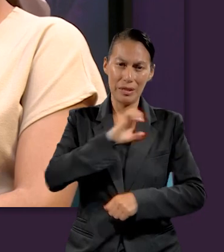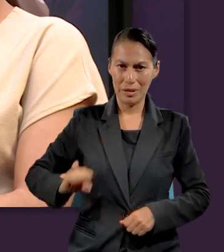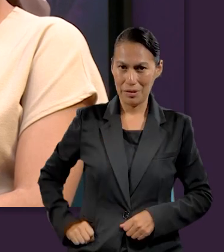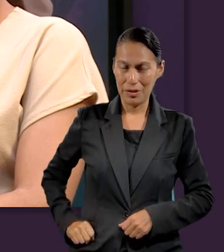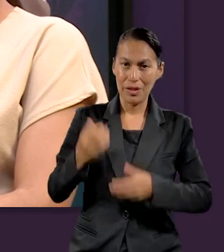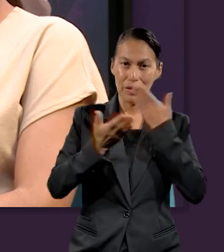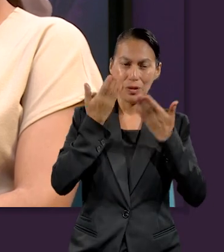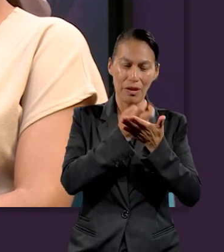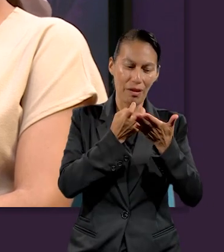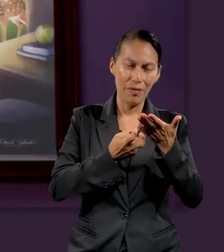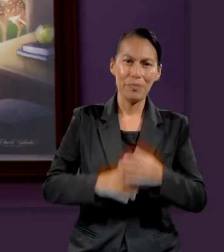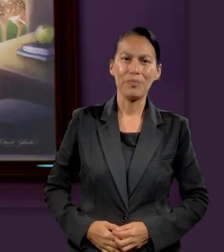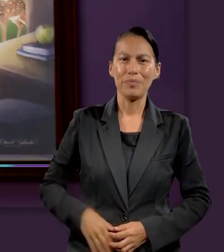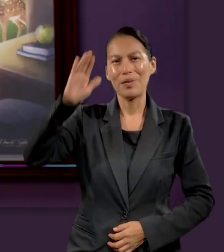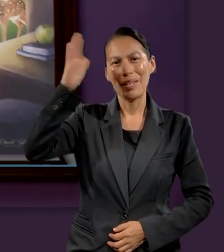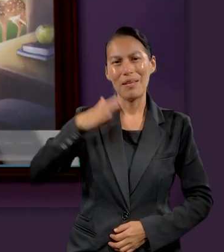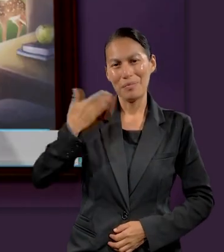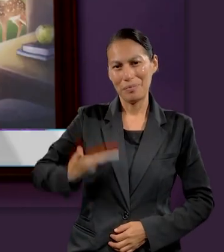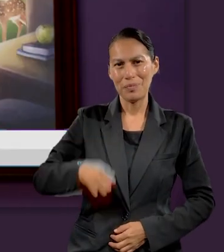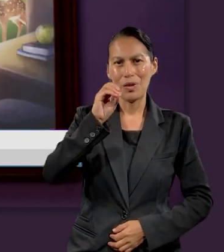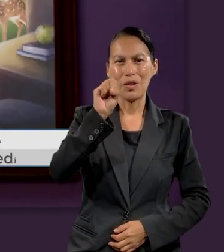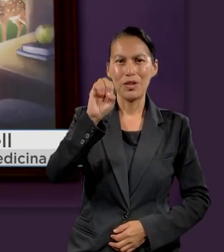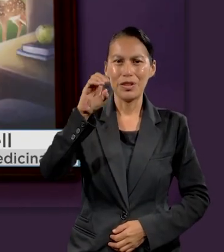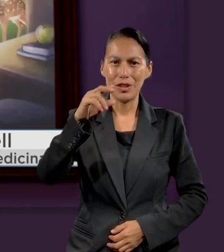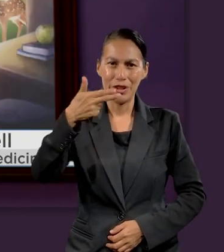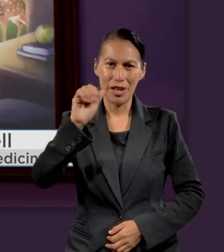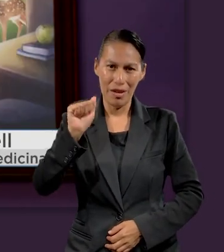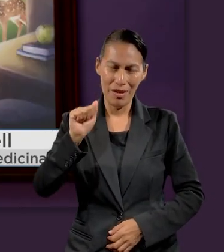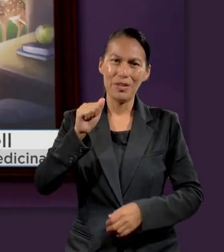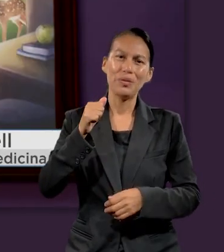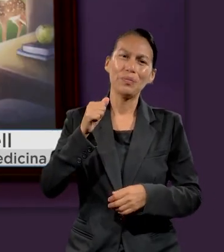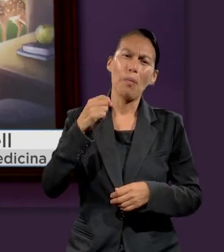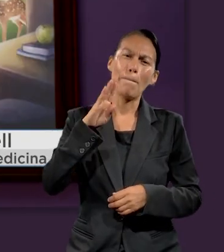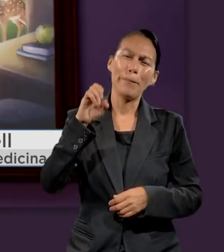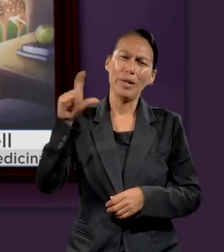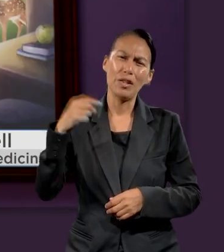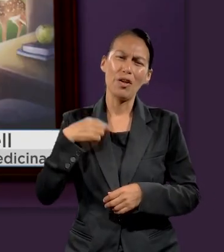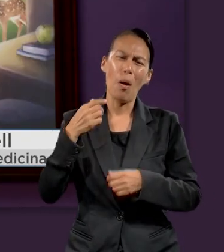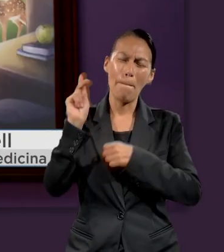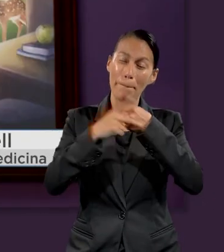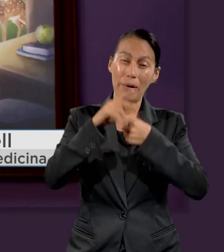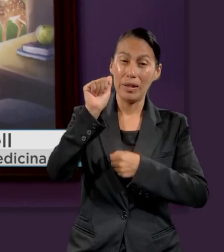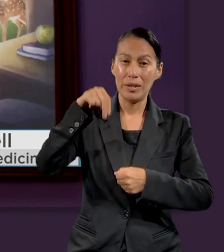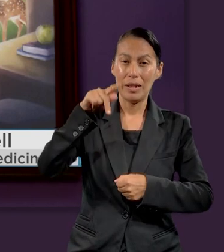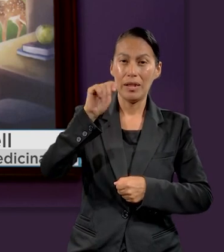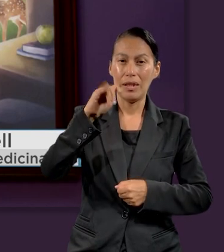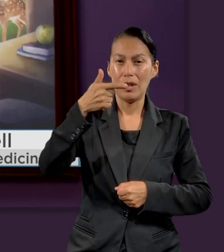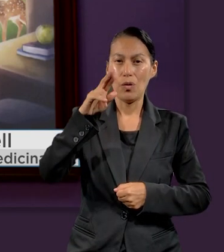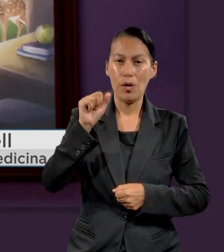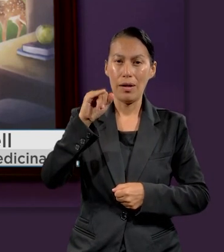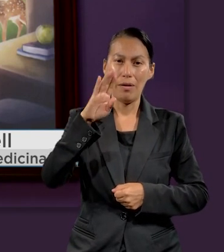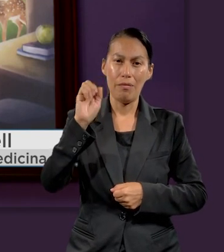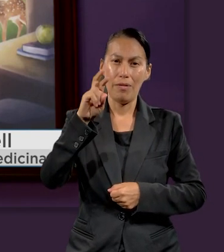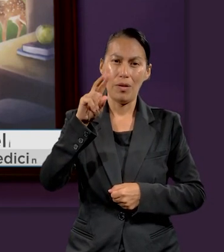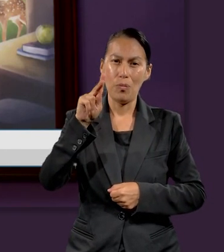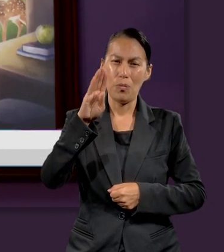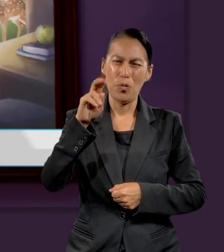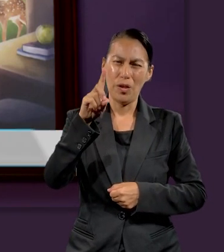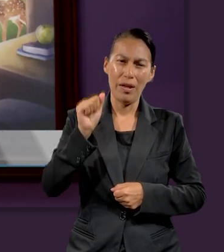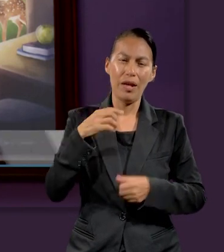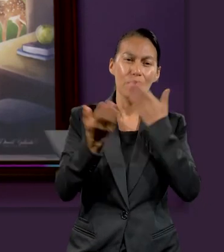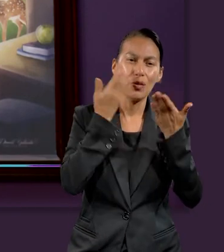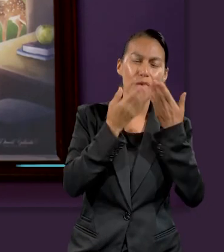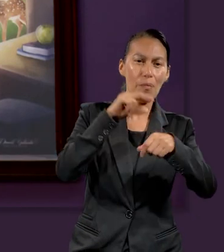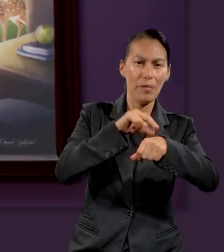estudio Diseño Gráfico. Hola, yo soy Osea Bell, yo soy de Antigua y Barbuda y